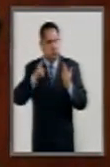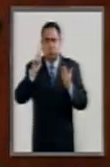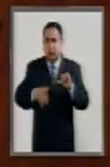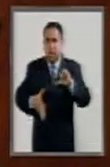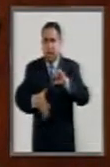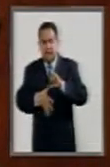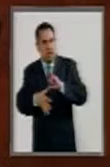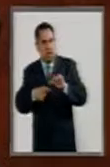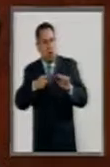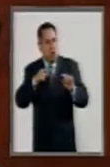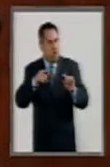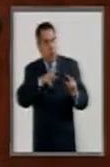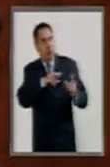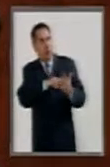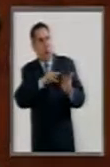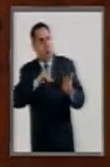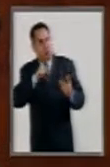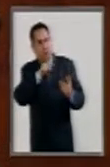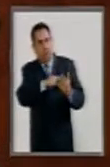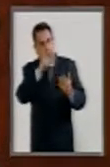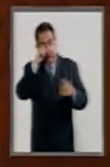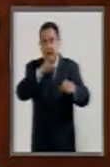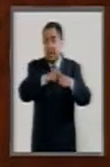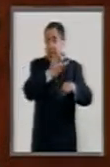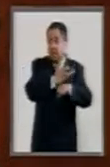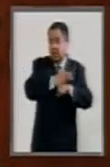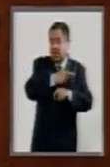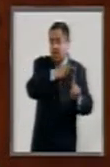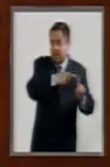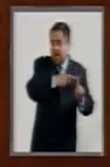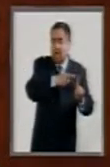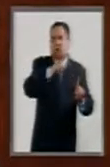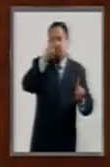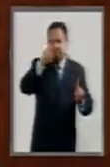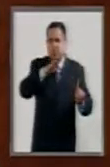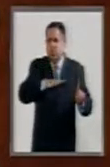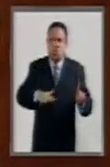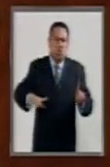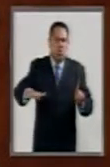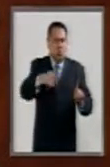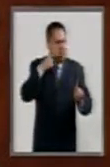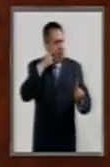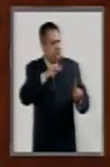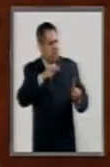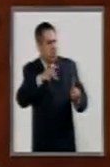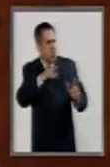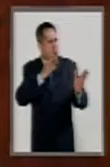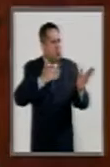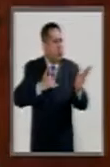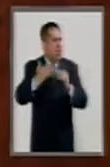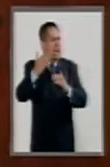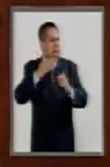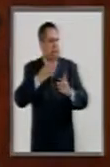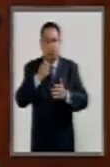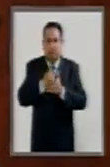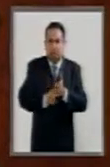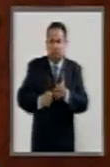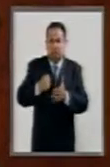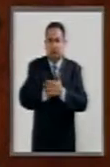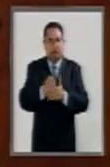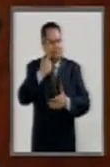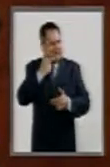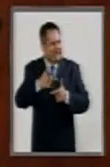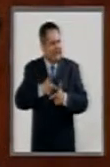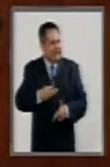en Estados Unidos de Norteamérica y se ha vuelto un referente de superación y perseverancia de las